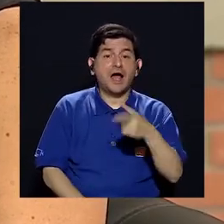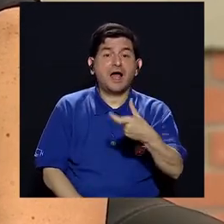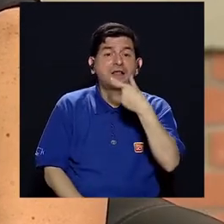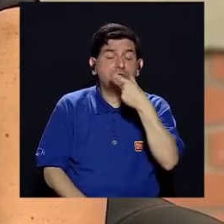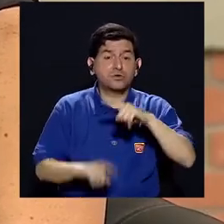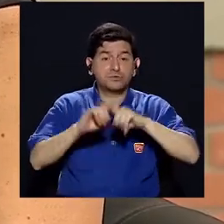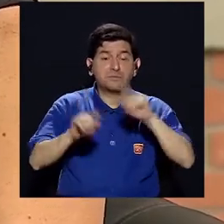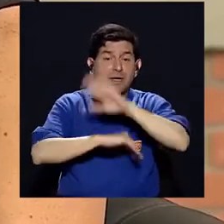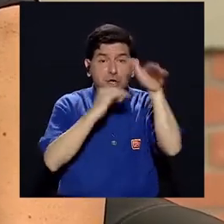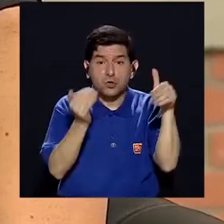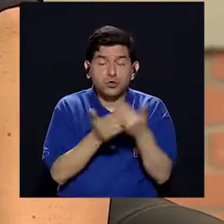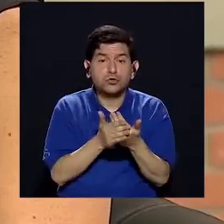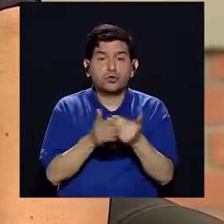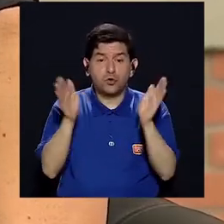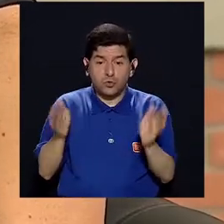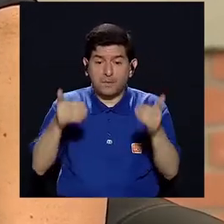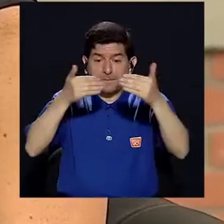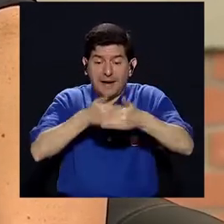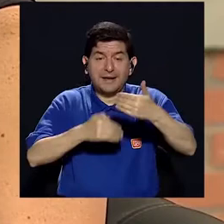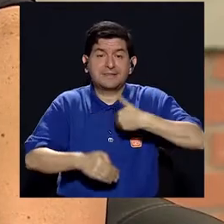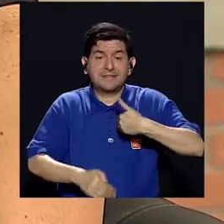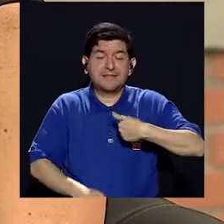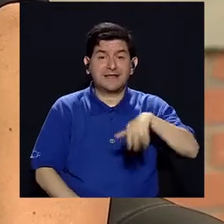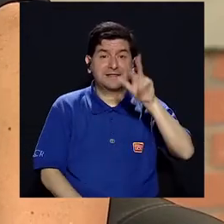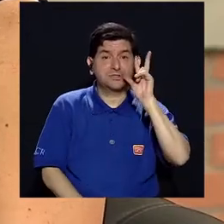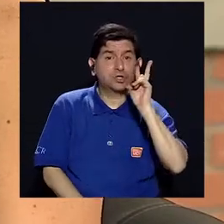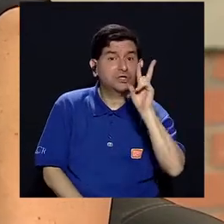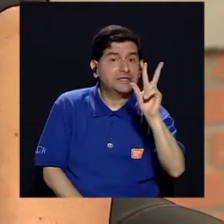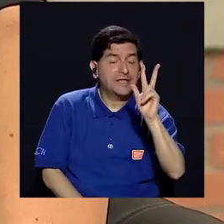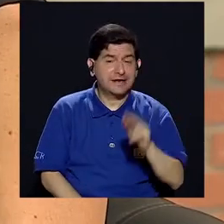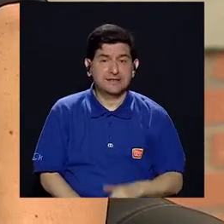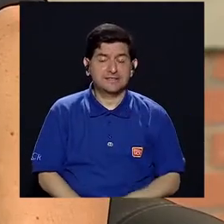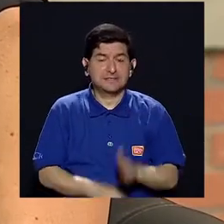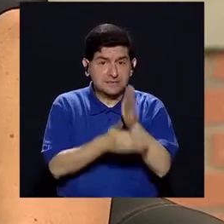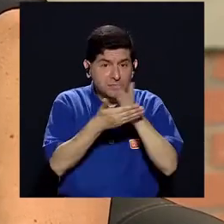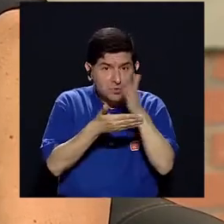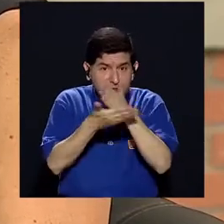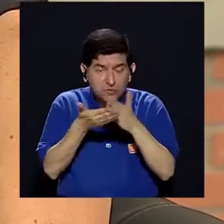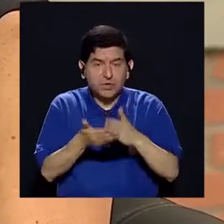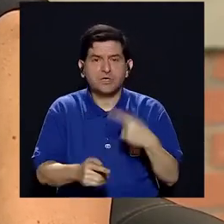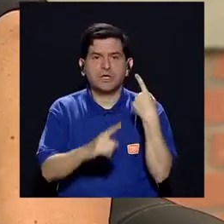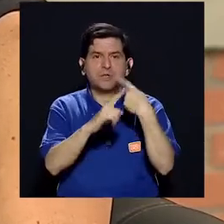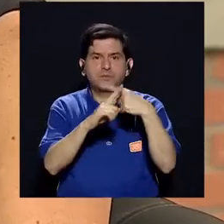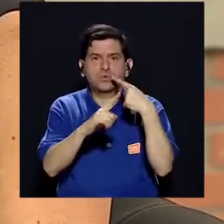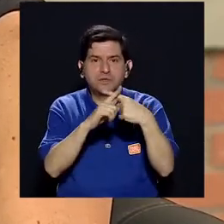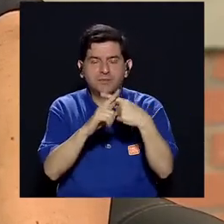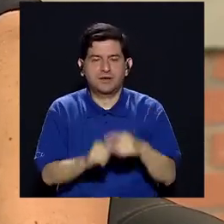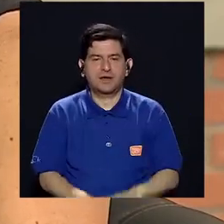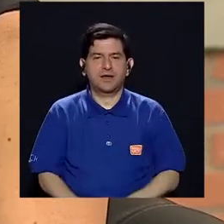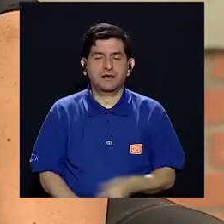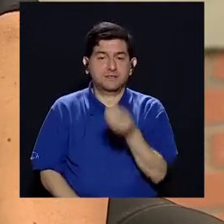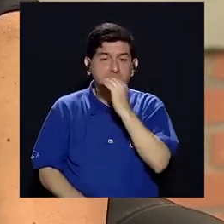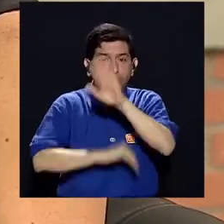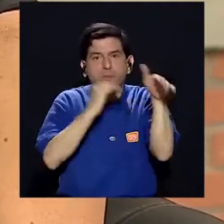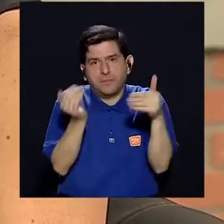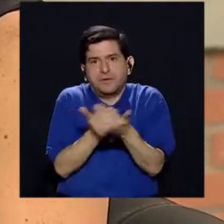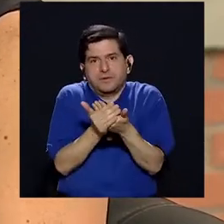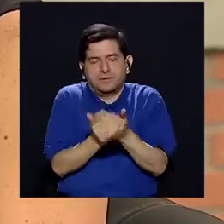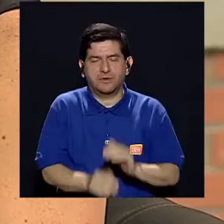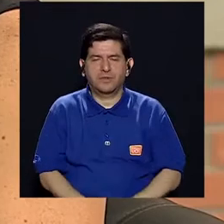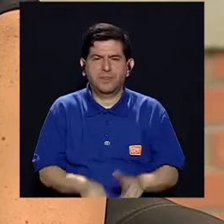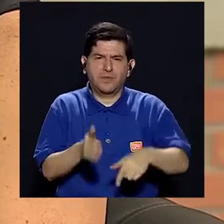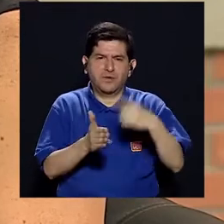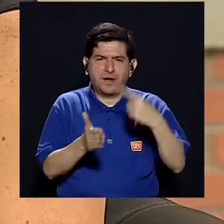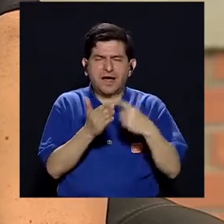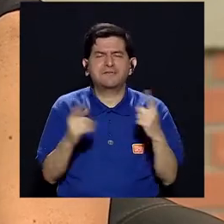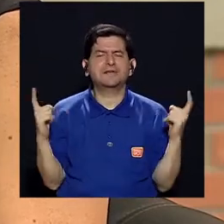de porción, dos galletas, pero cantidad total del empaque, tres, quiere decir que la información nutricional hay que multiplicarla por tres y nos vamos a comer todo el